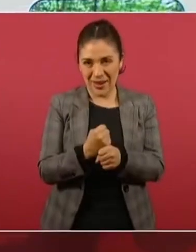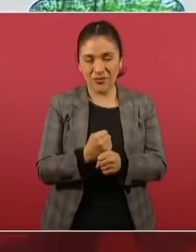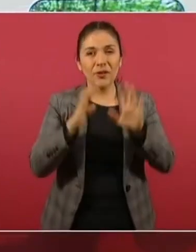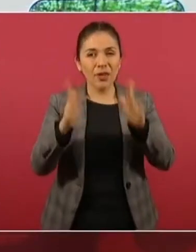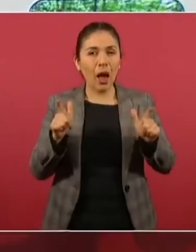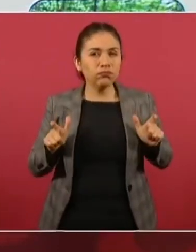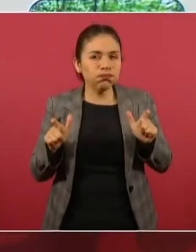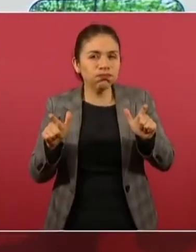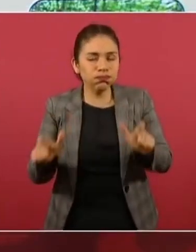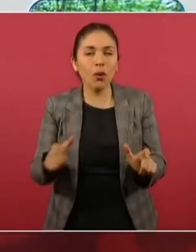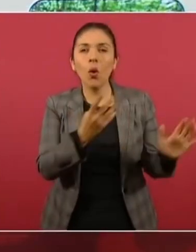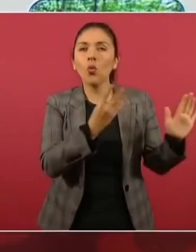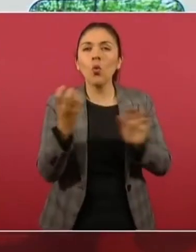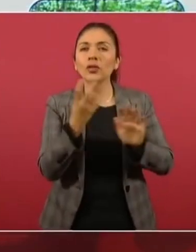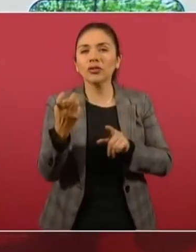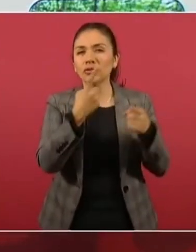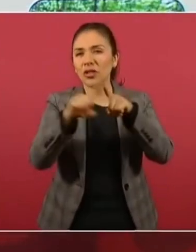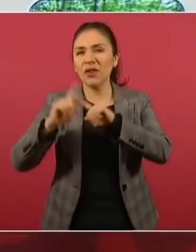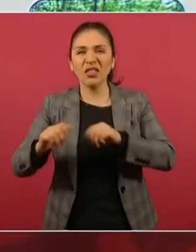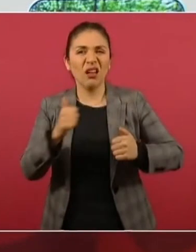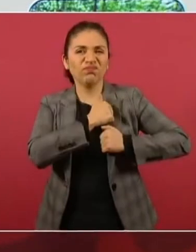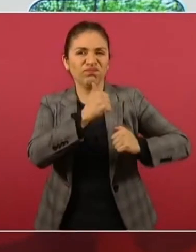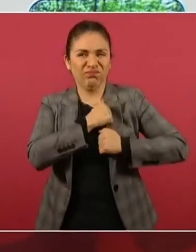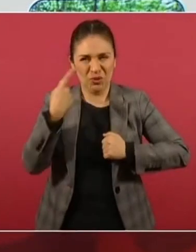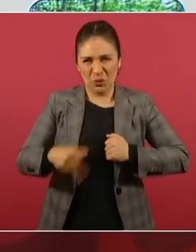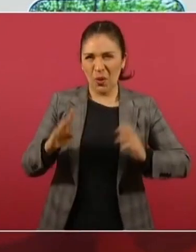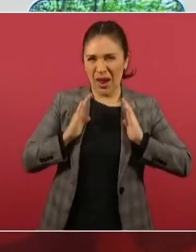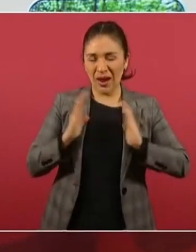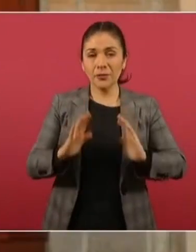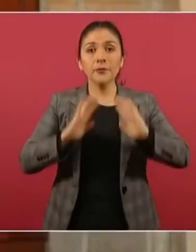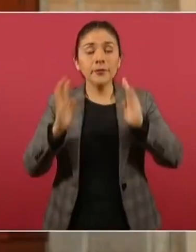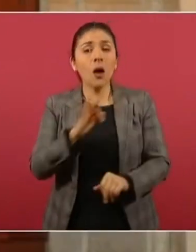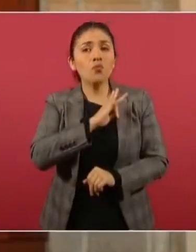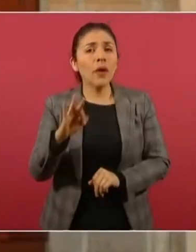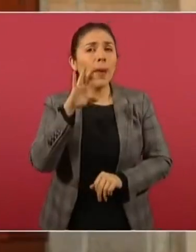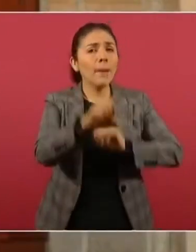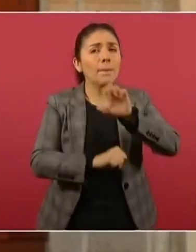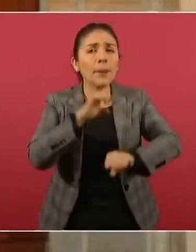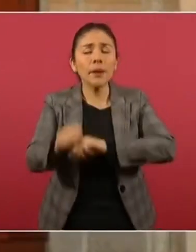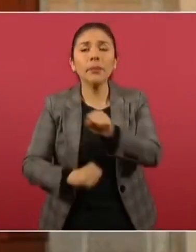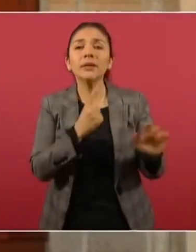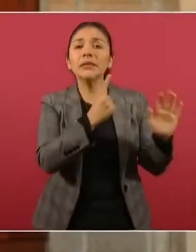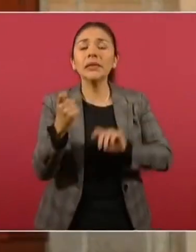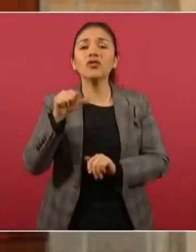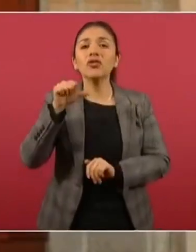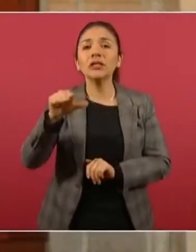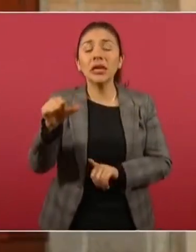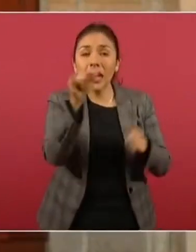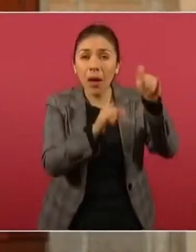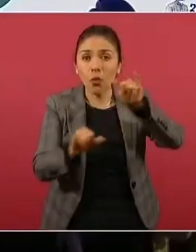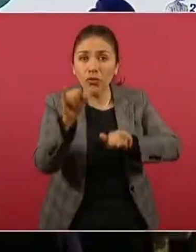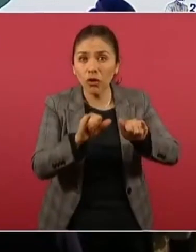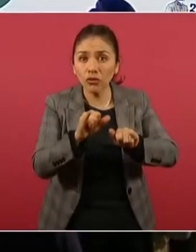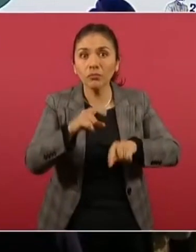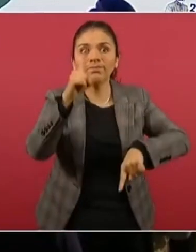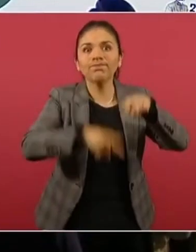despliegue de 400 elementos del Ejército Mexicano, han logrado asegurar 116 laboratorios